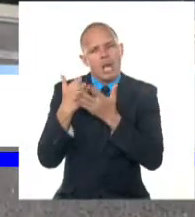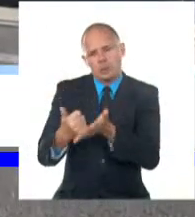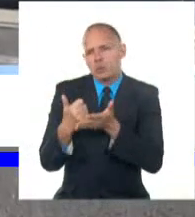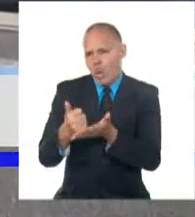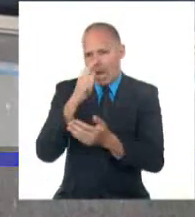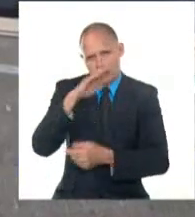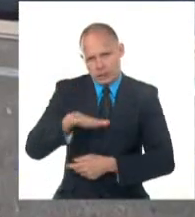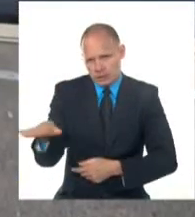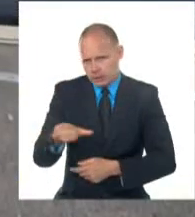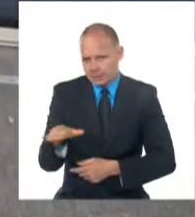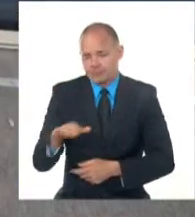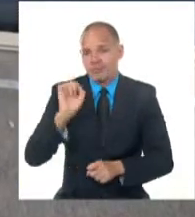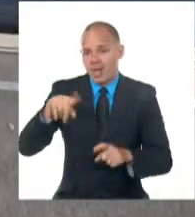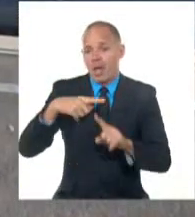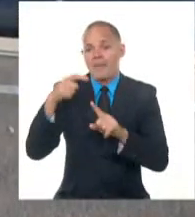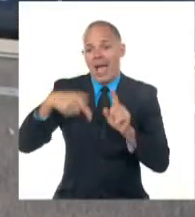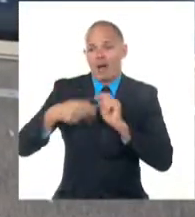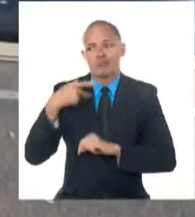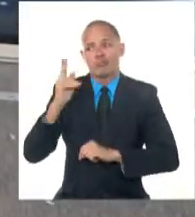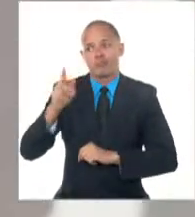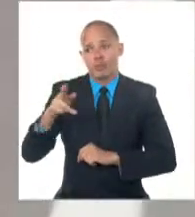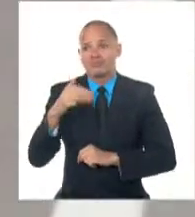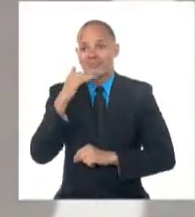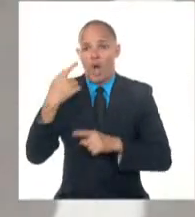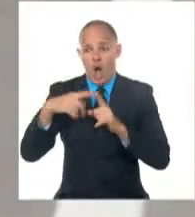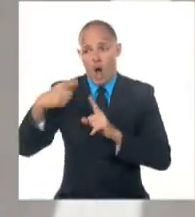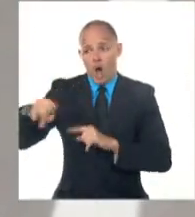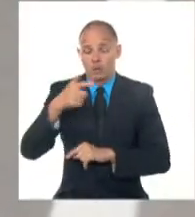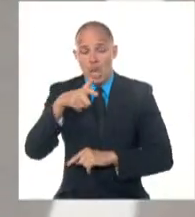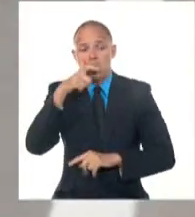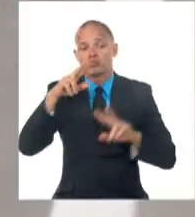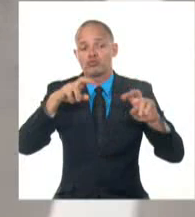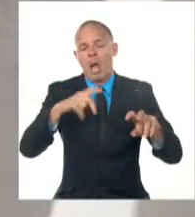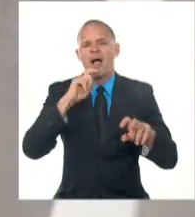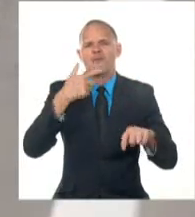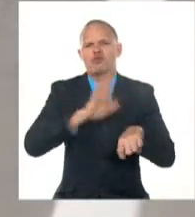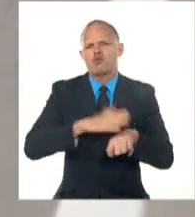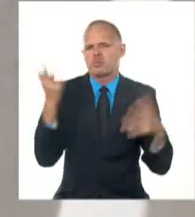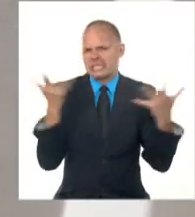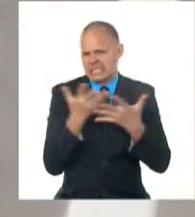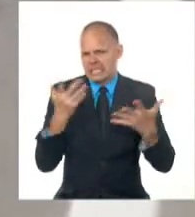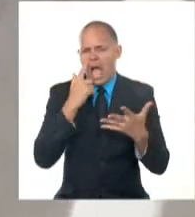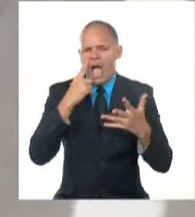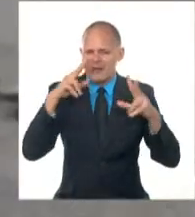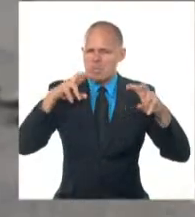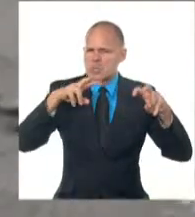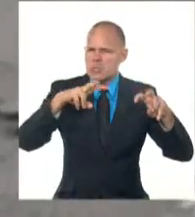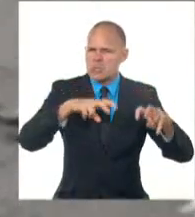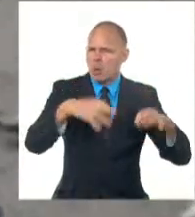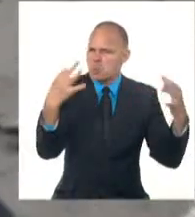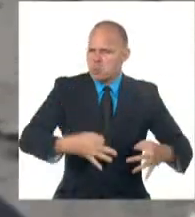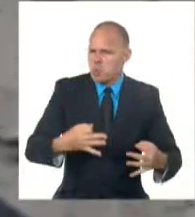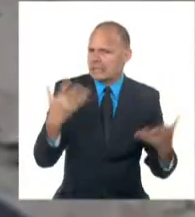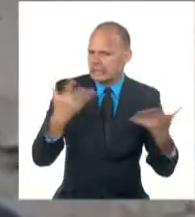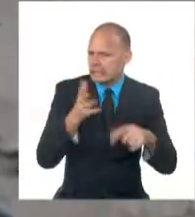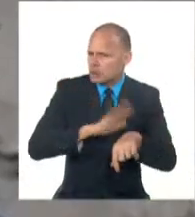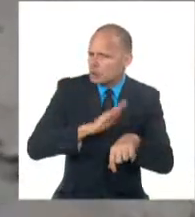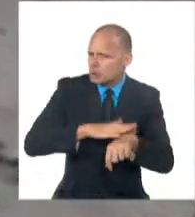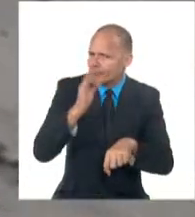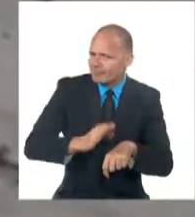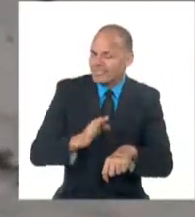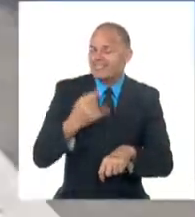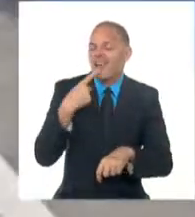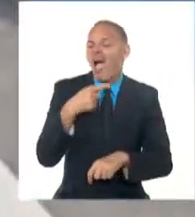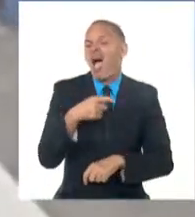ordenó al Comité de Investigación, al Servicio Federal de Seguridad y otras instituciones llegar al fondo de lo sucedido. Se trata de un crimen